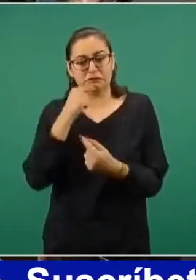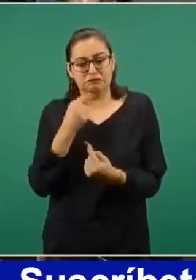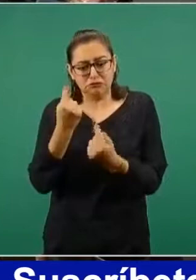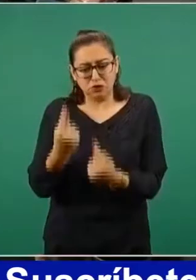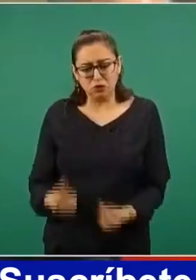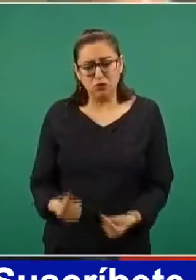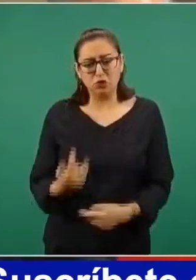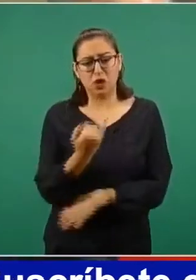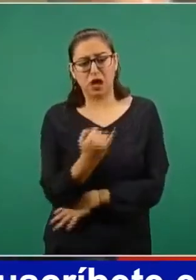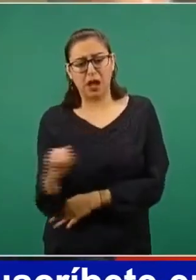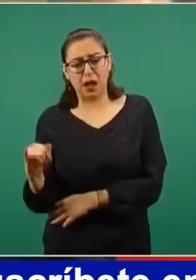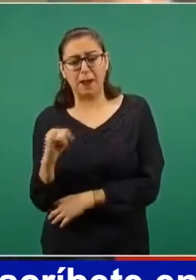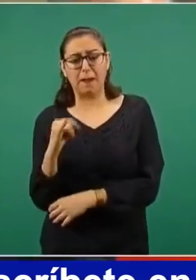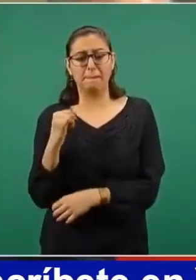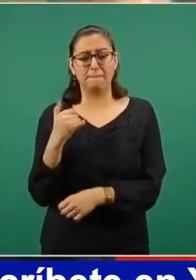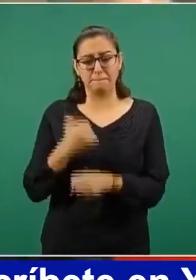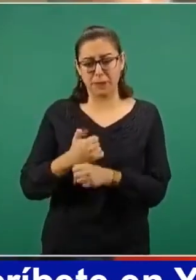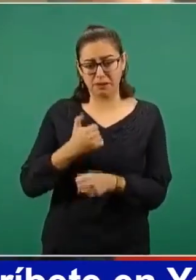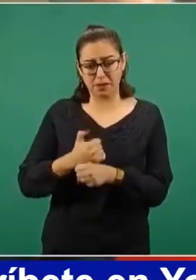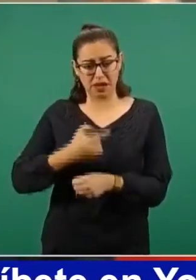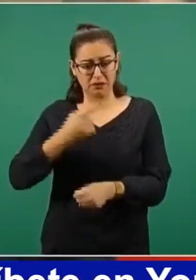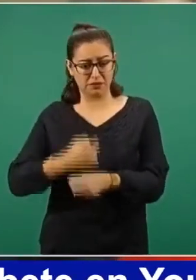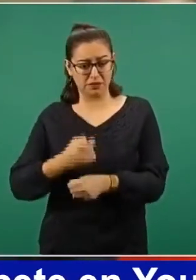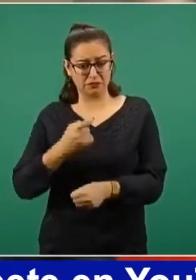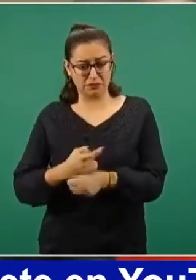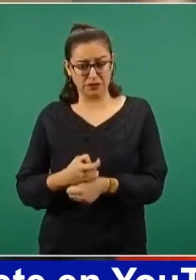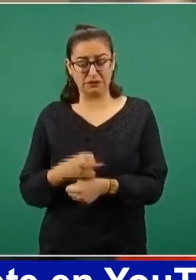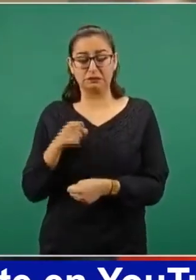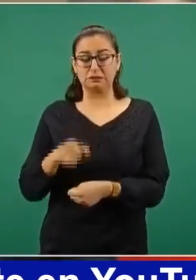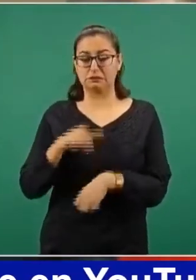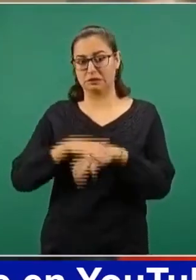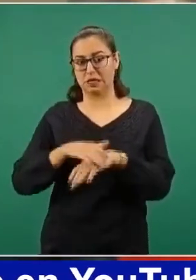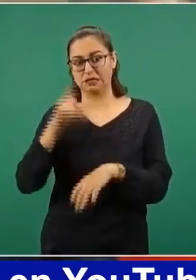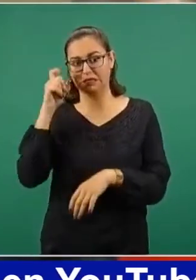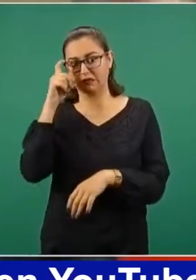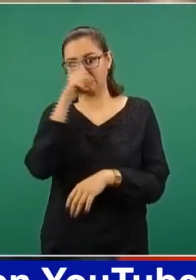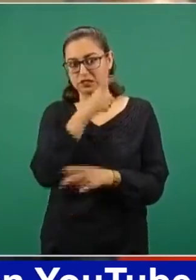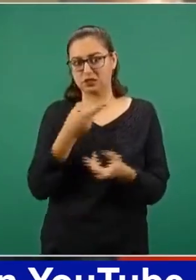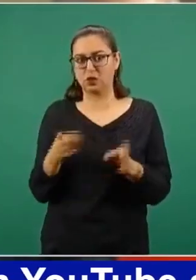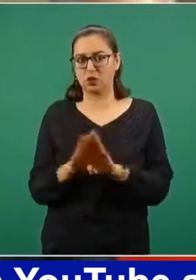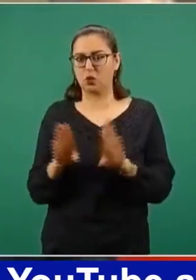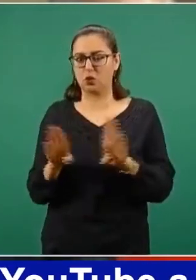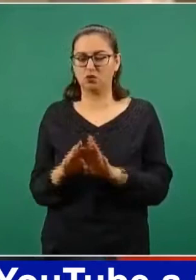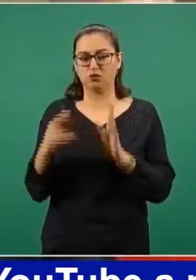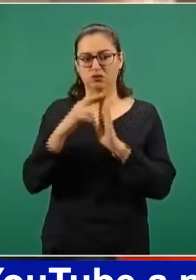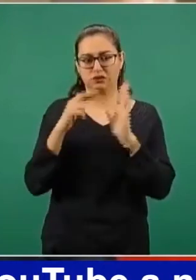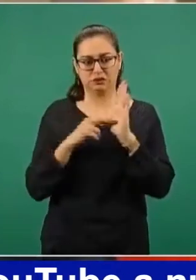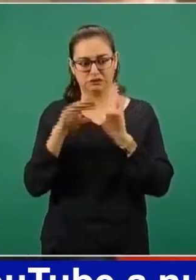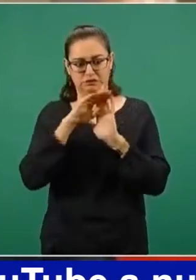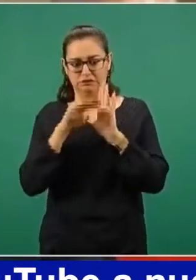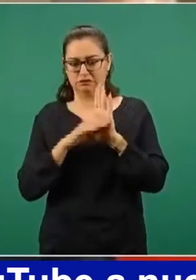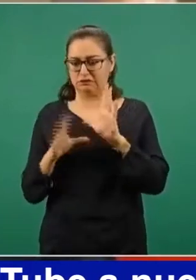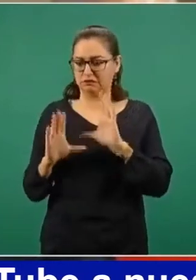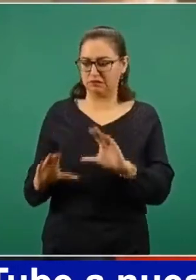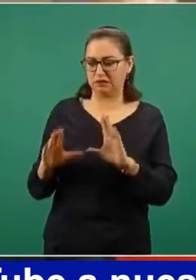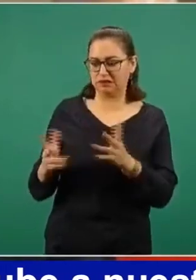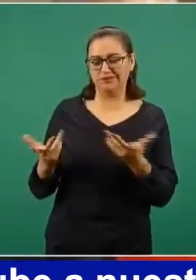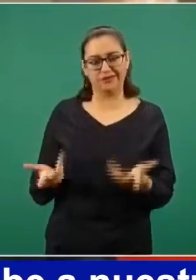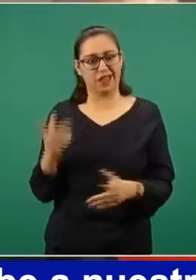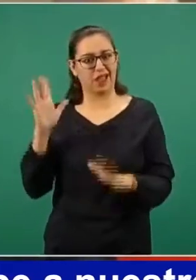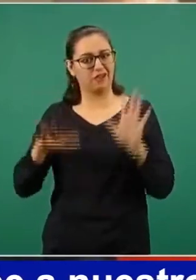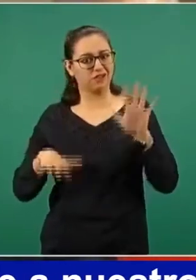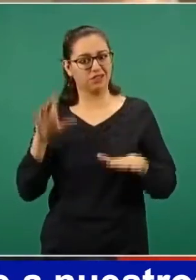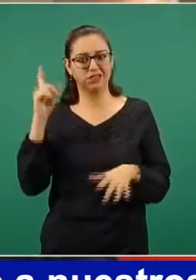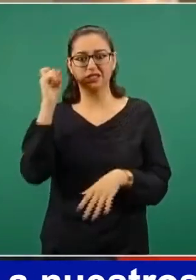los niños de primero, de primaria. Pues con ellos es más difícil que mantengan, por ejemplo, las medidas higiénicas. Gracias. vez también